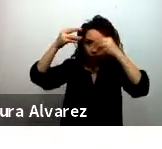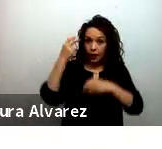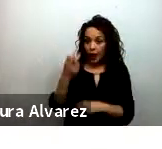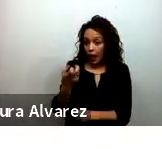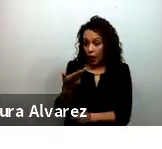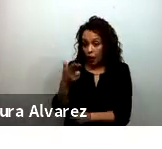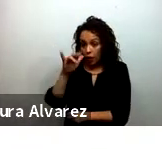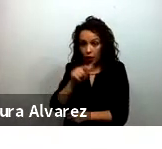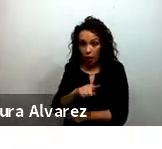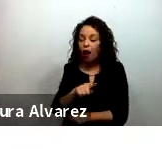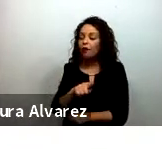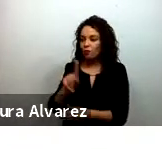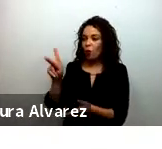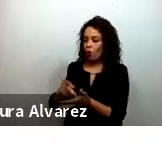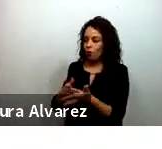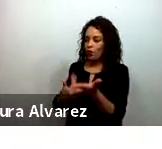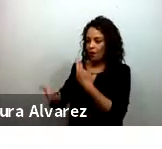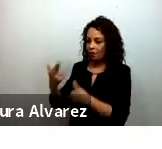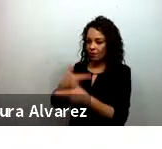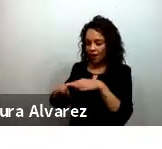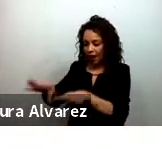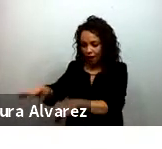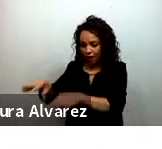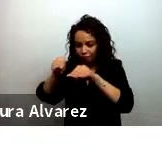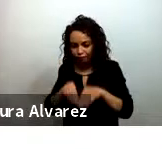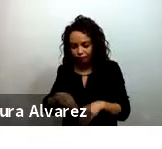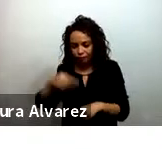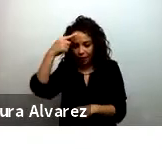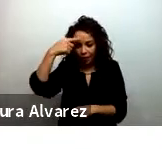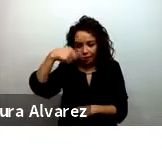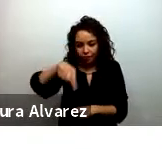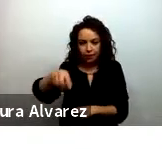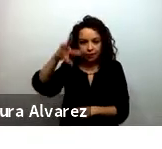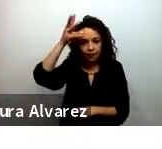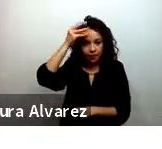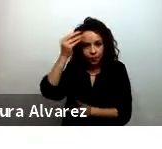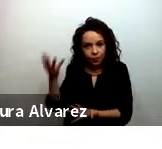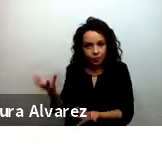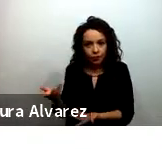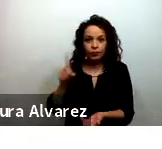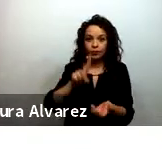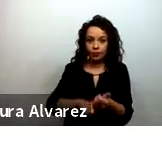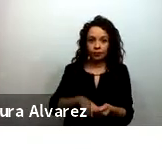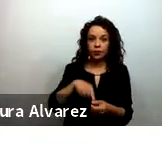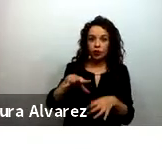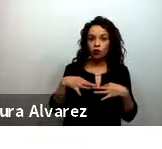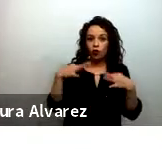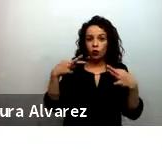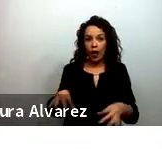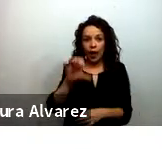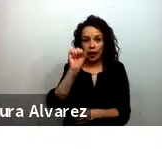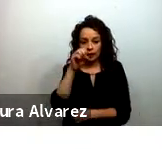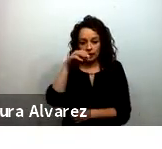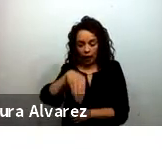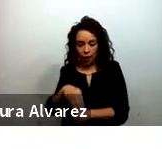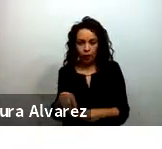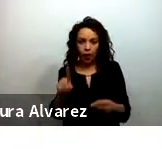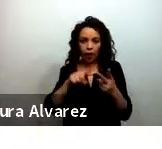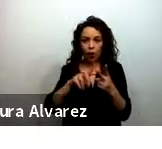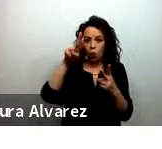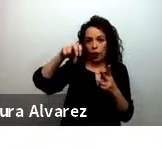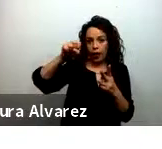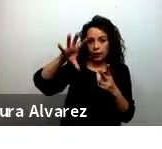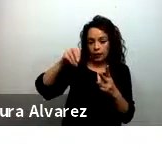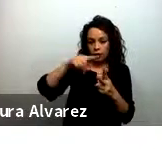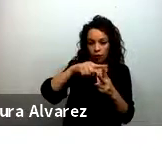en un proyecto que también estamos haciendo junto con la Fundación SM y la UNESCO y que justo recuperará todo